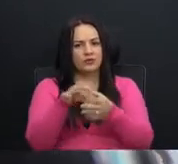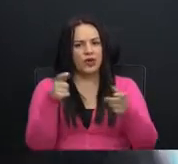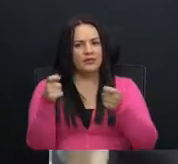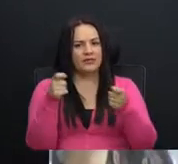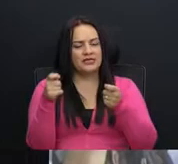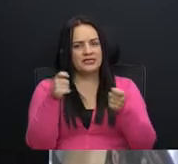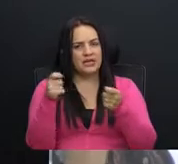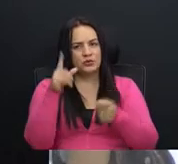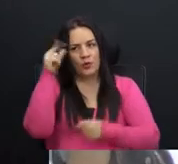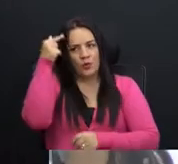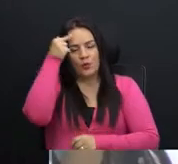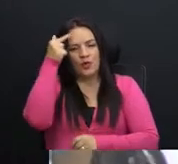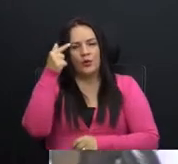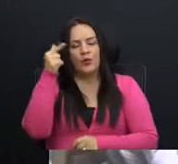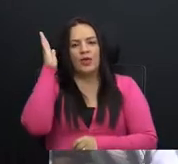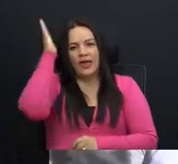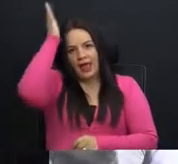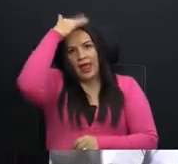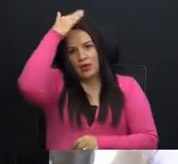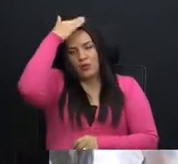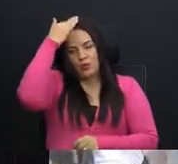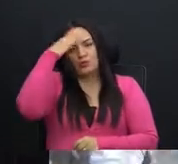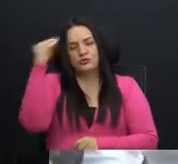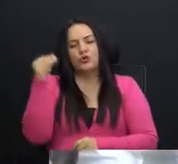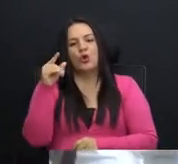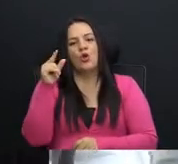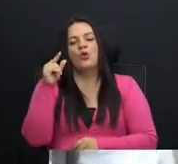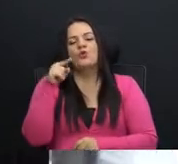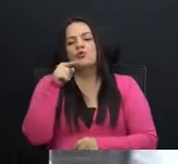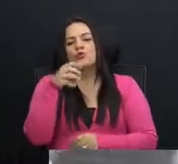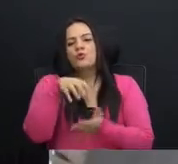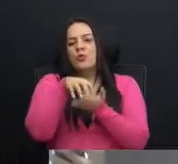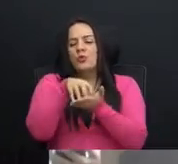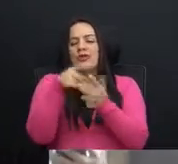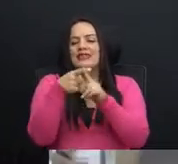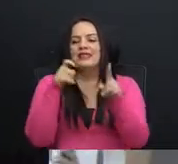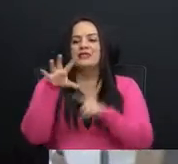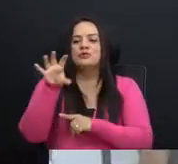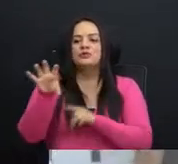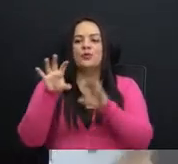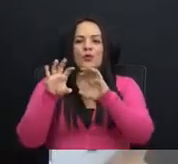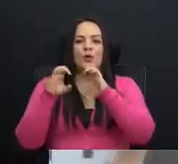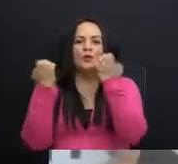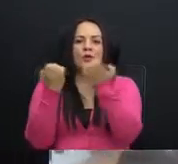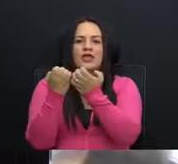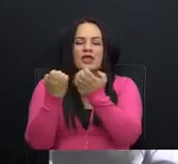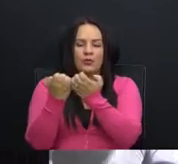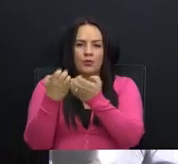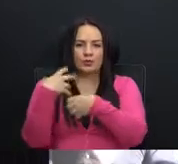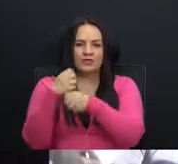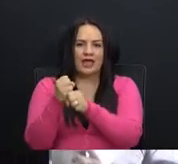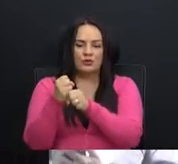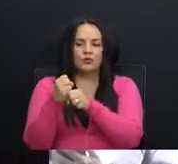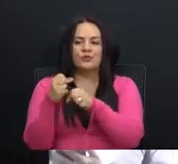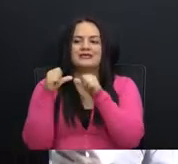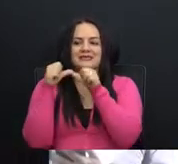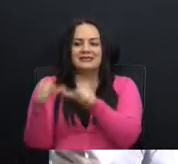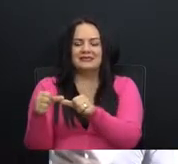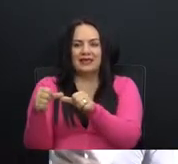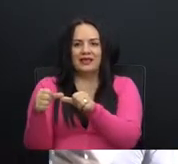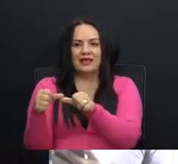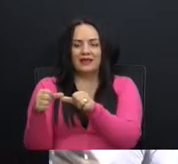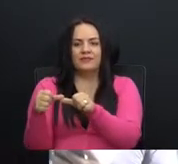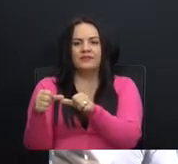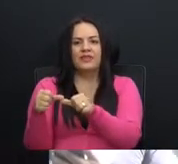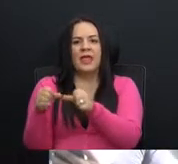Carlos Alvarado. Son dudas que desde sus mismos equipos se han creado y se siguen alimentando